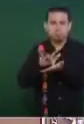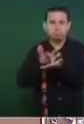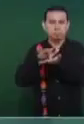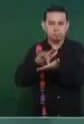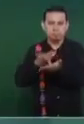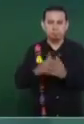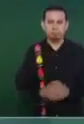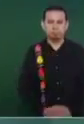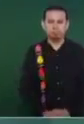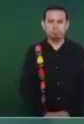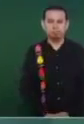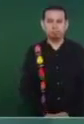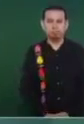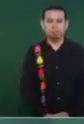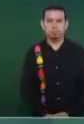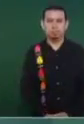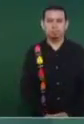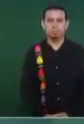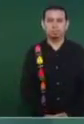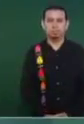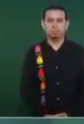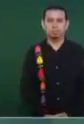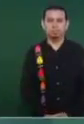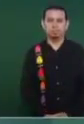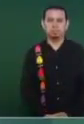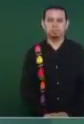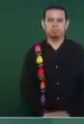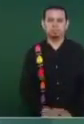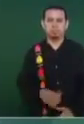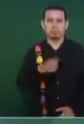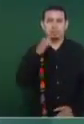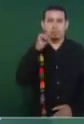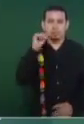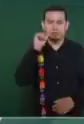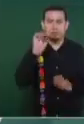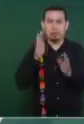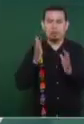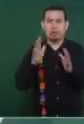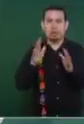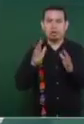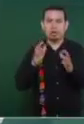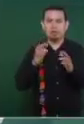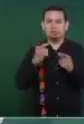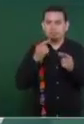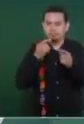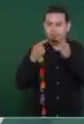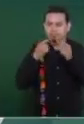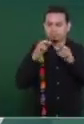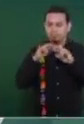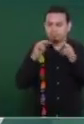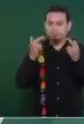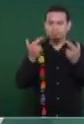Ayer llevamos a cabo una reunión de